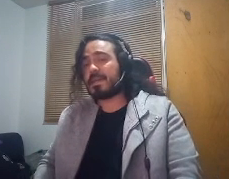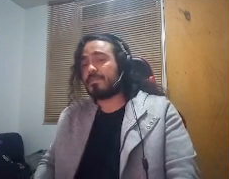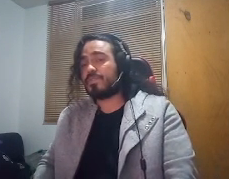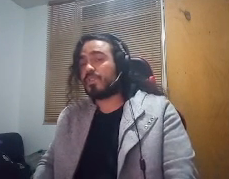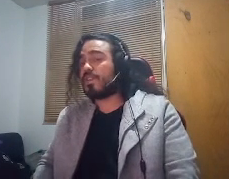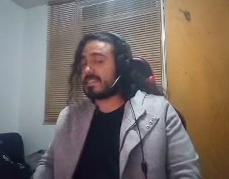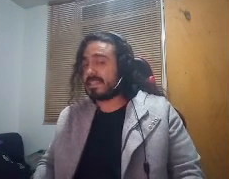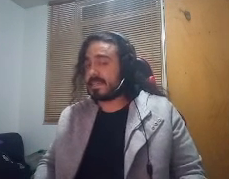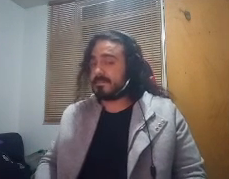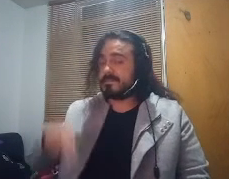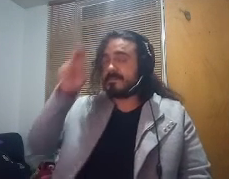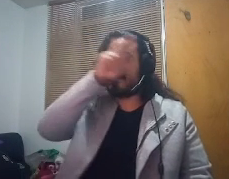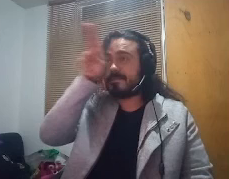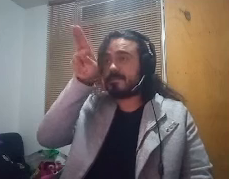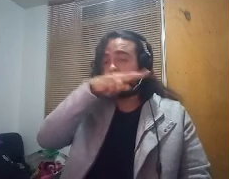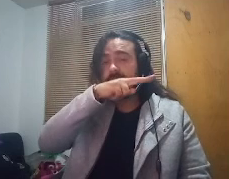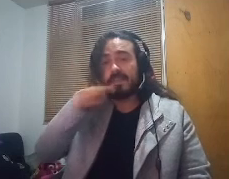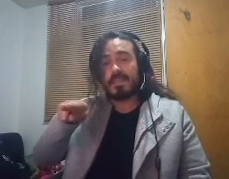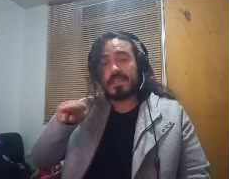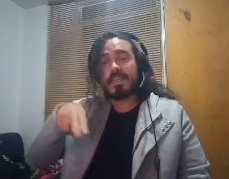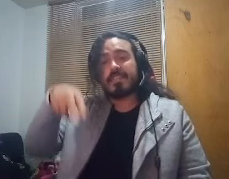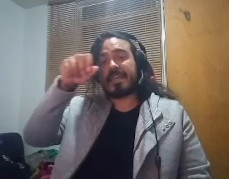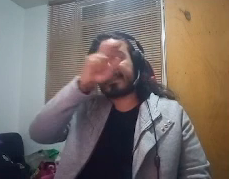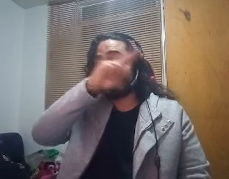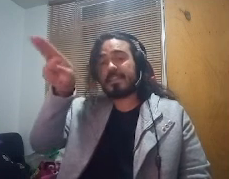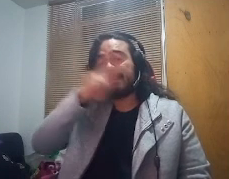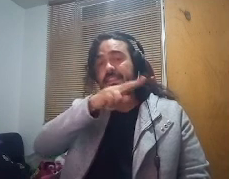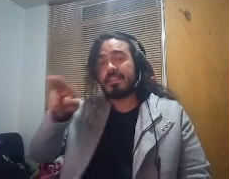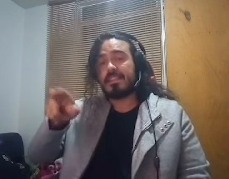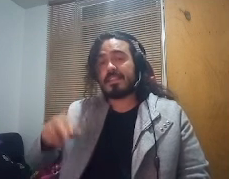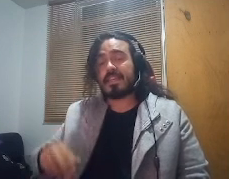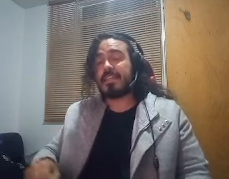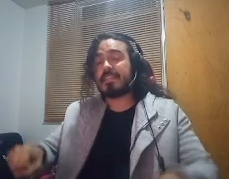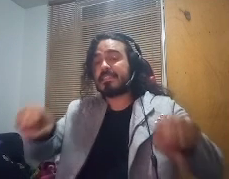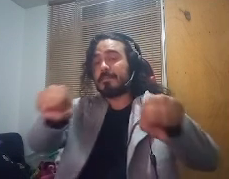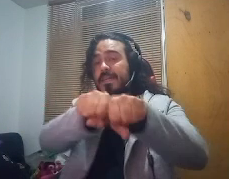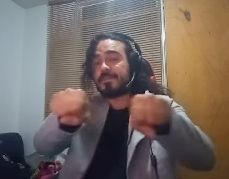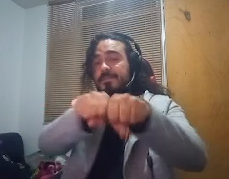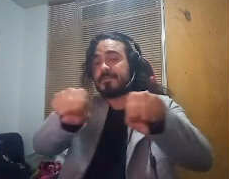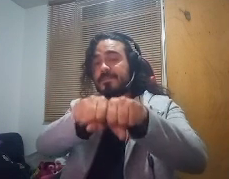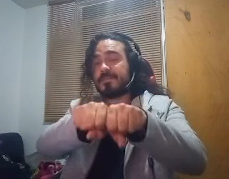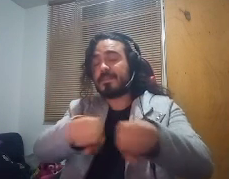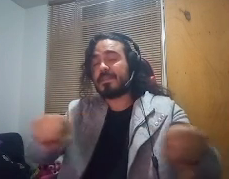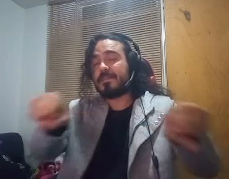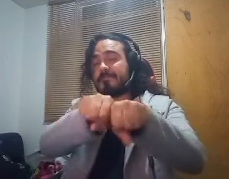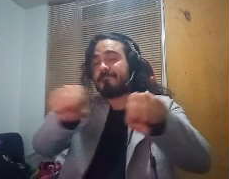terminamos con la z zeta zeta de zapato